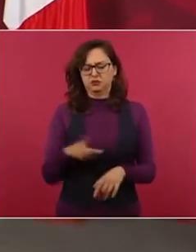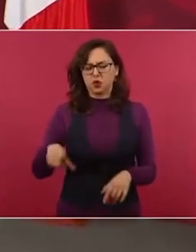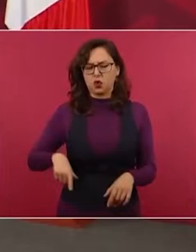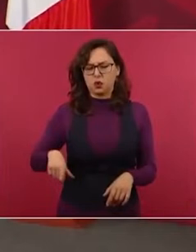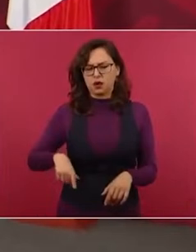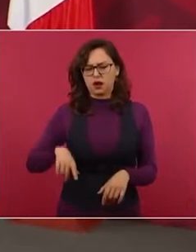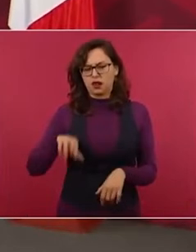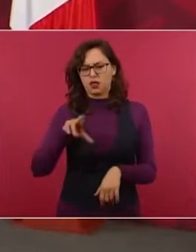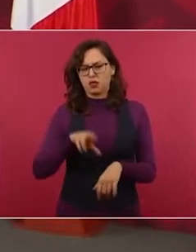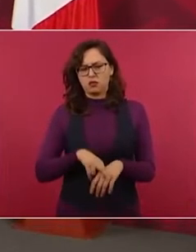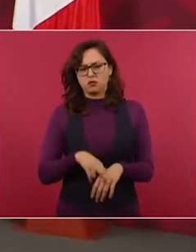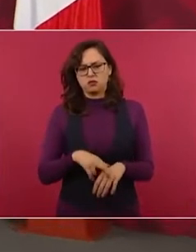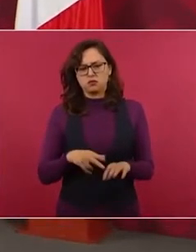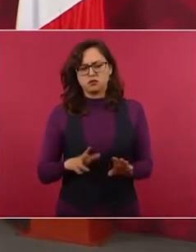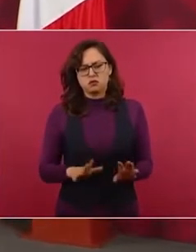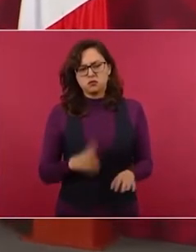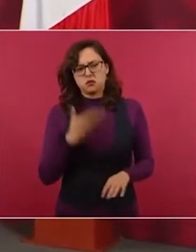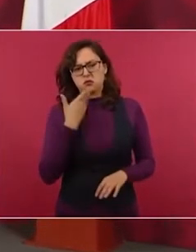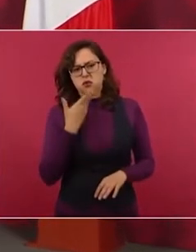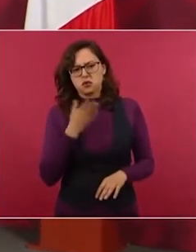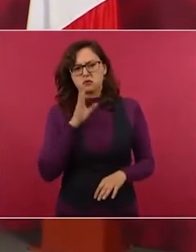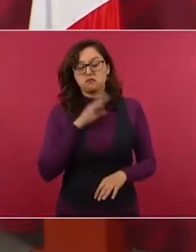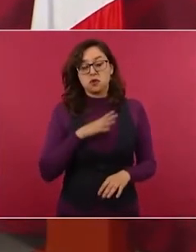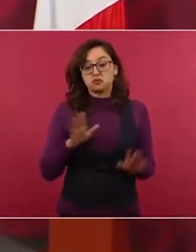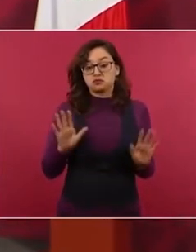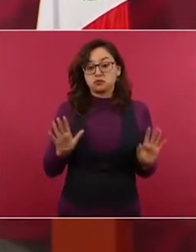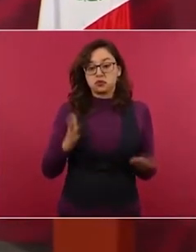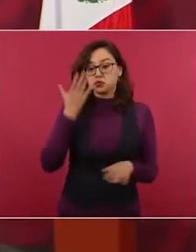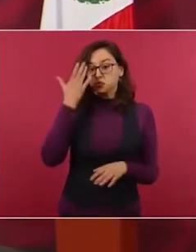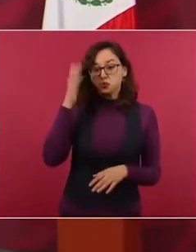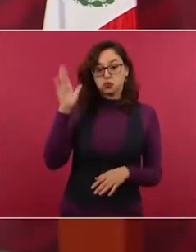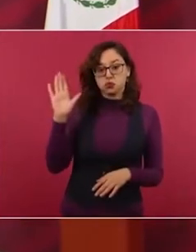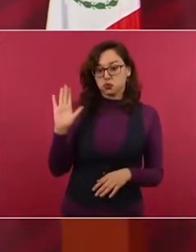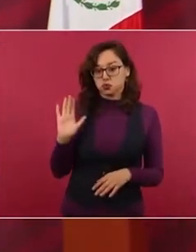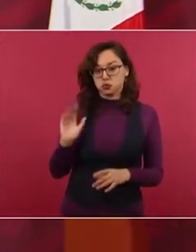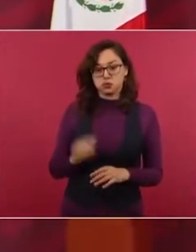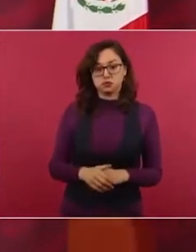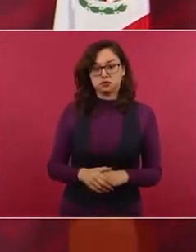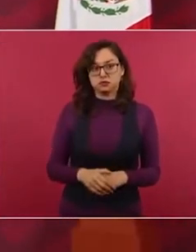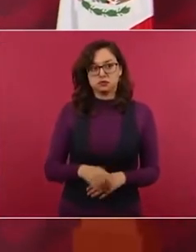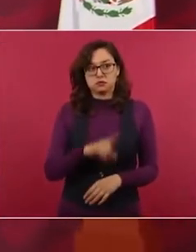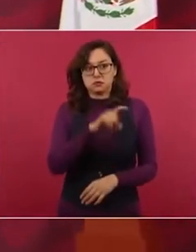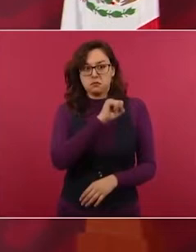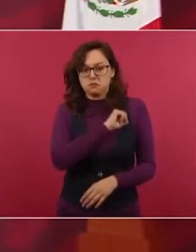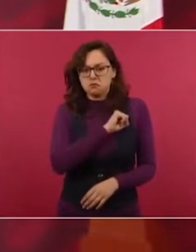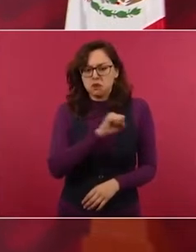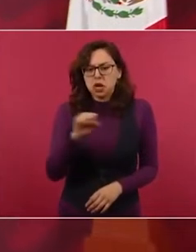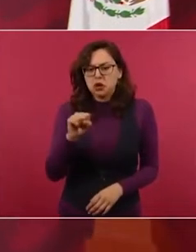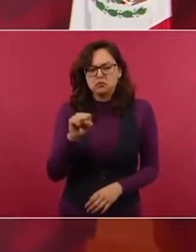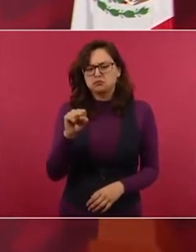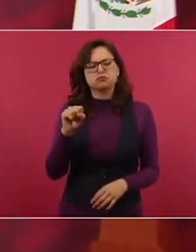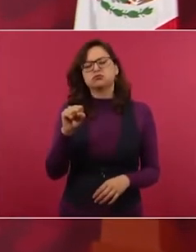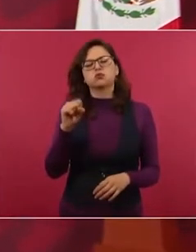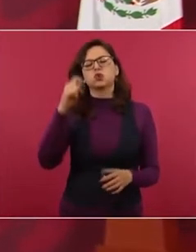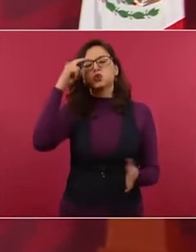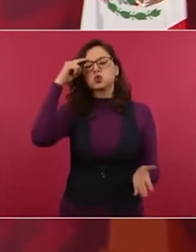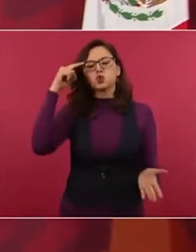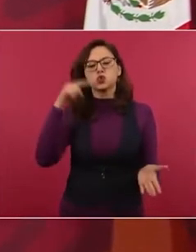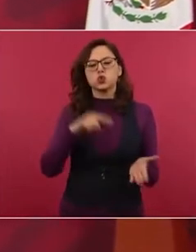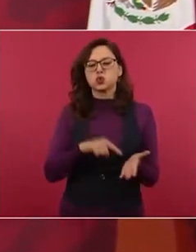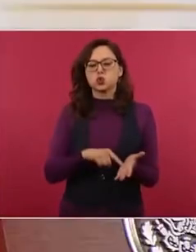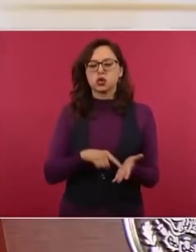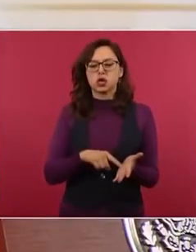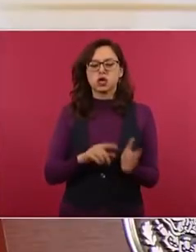se burla. Antes,